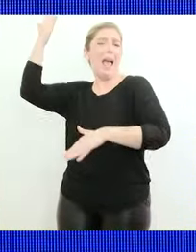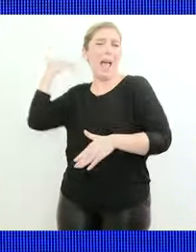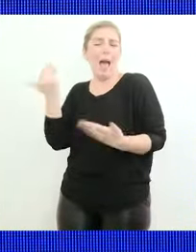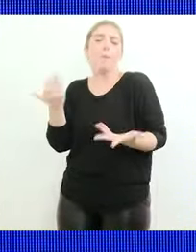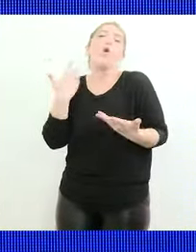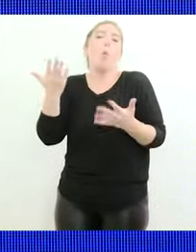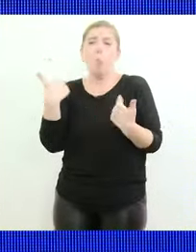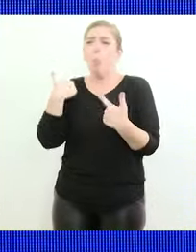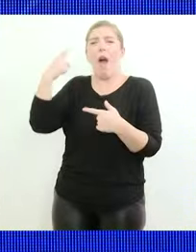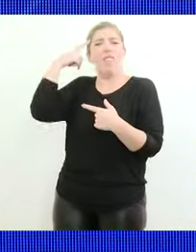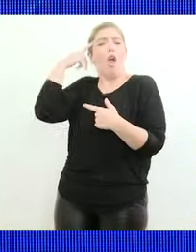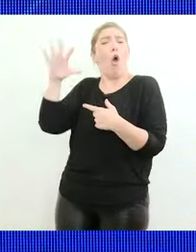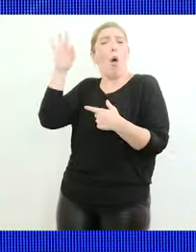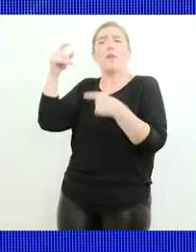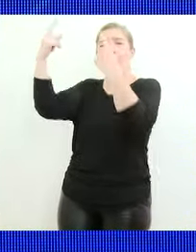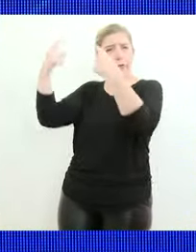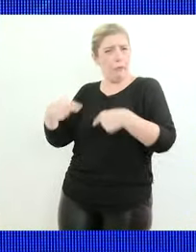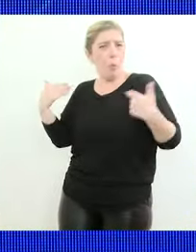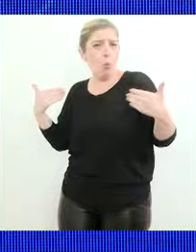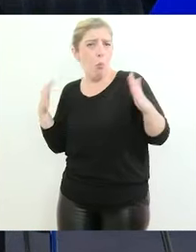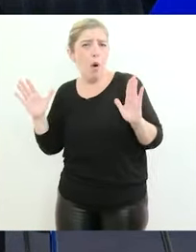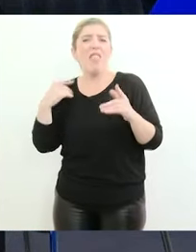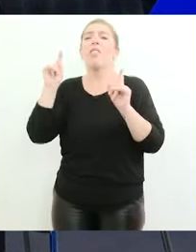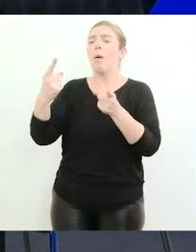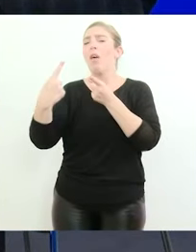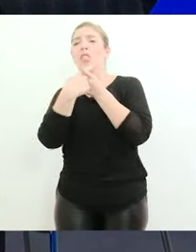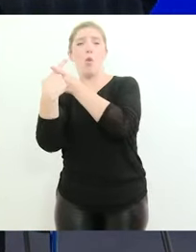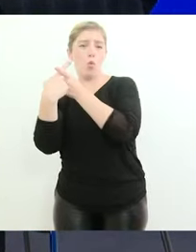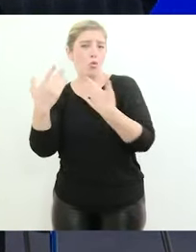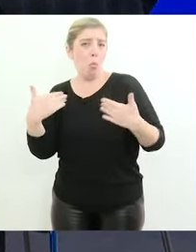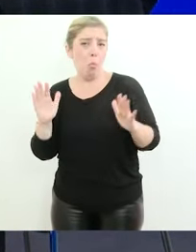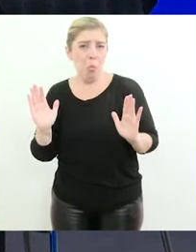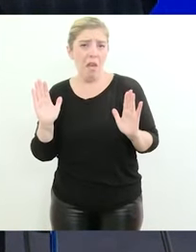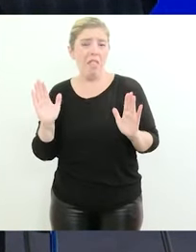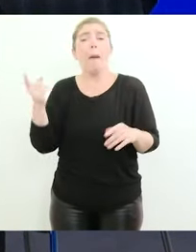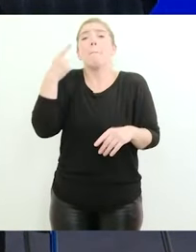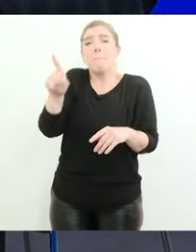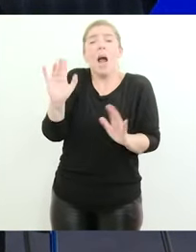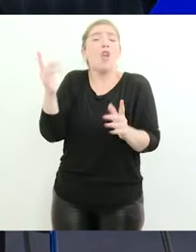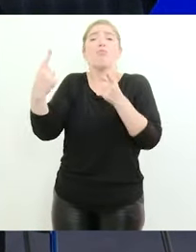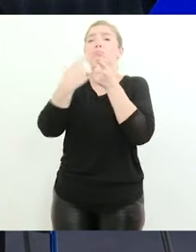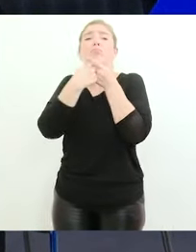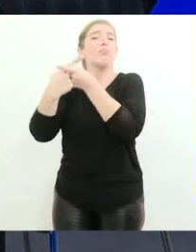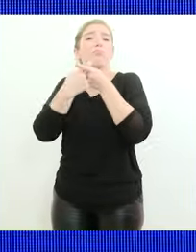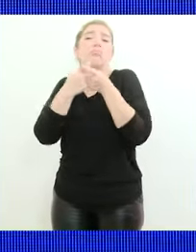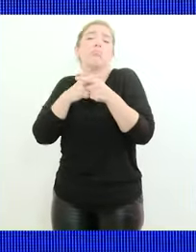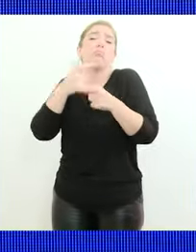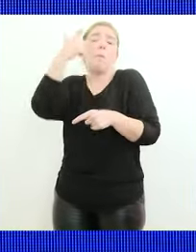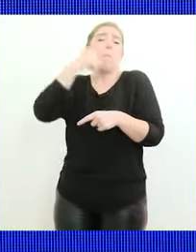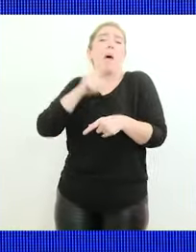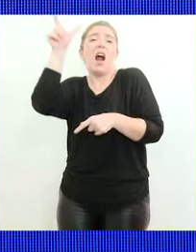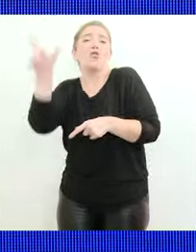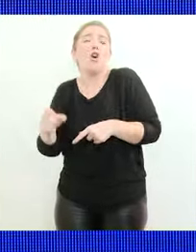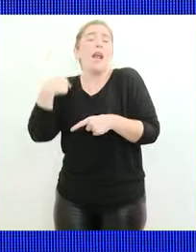Uno puede tener diferencias y por ahí tener una discusión, pero son discusiones entre adversarios